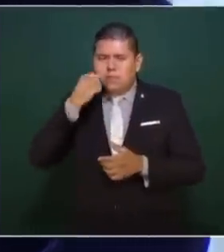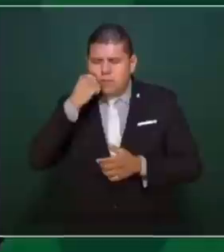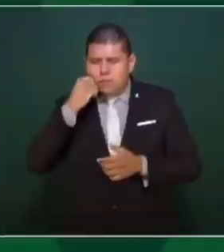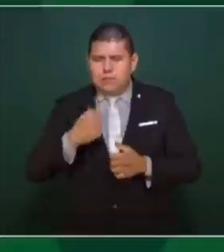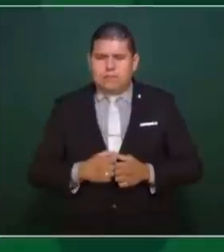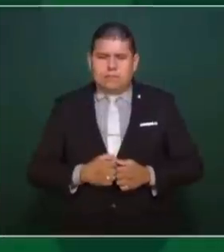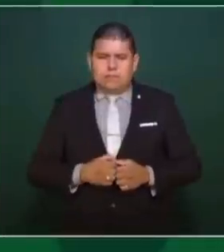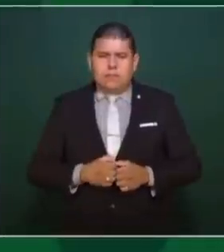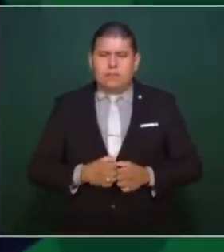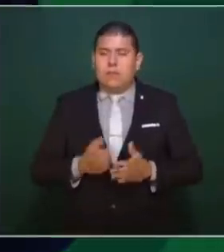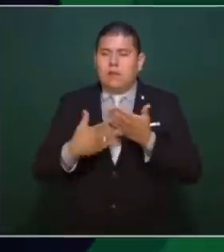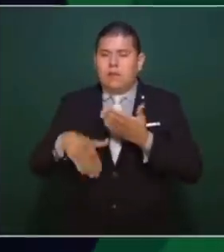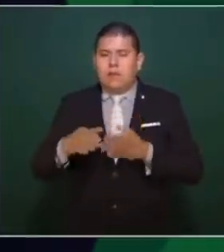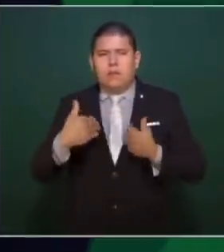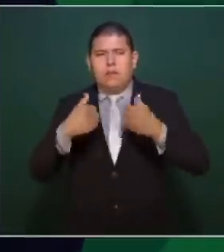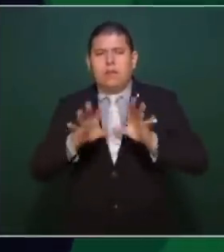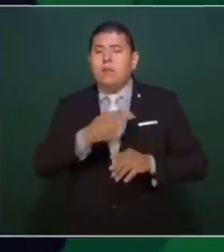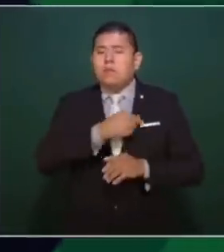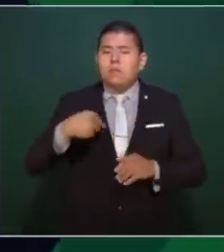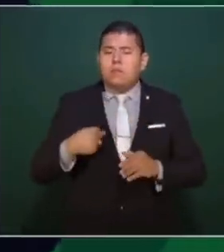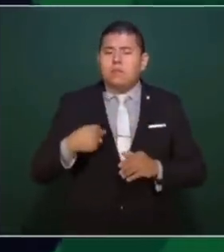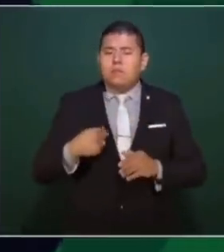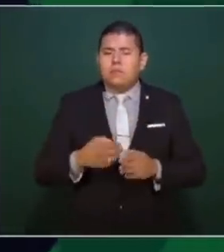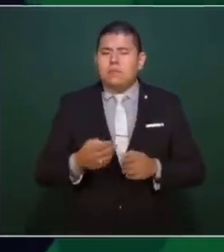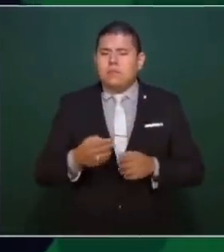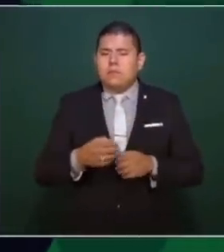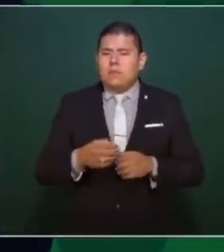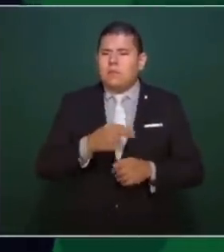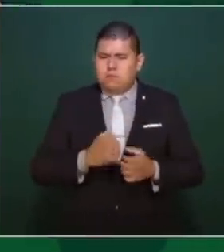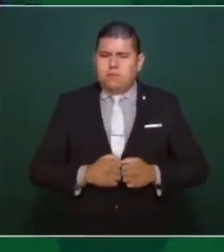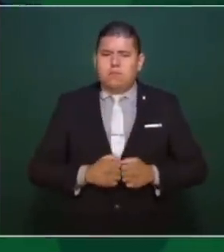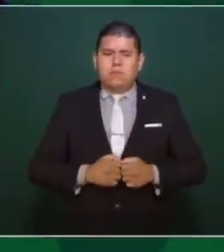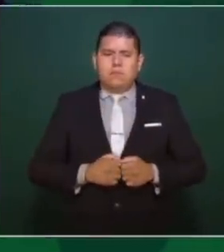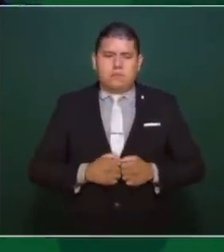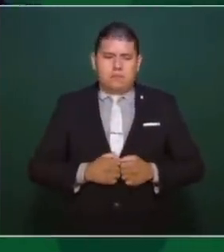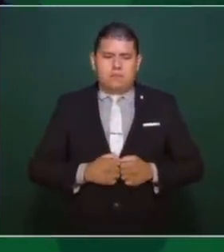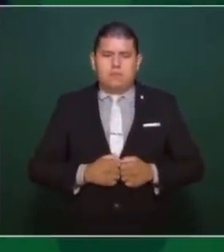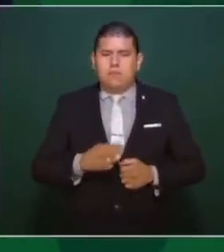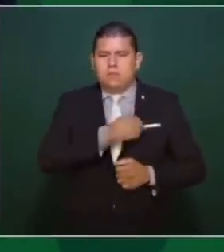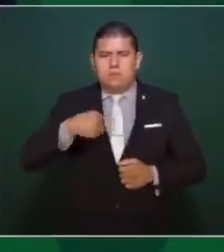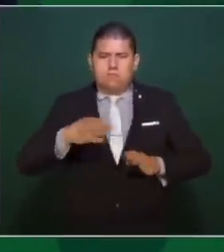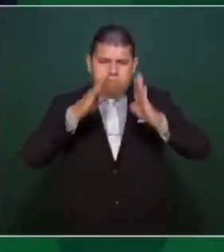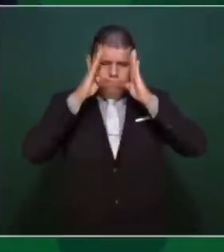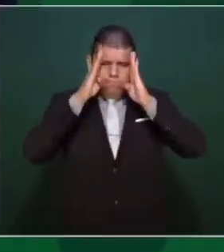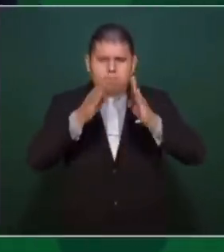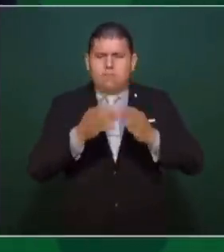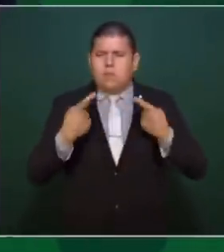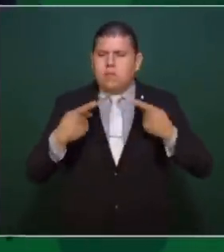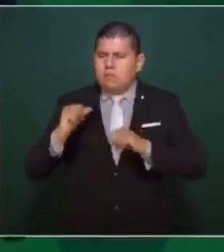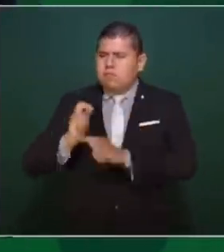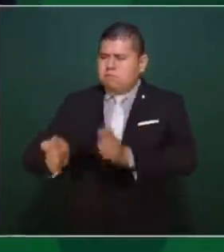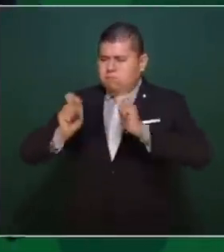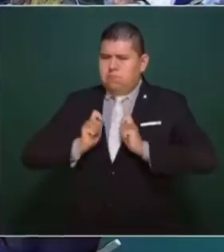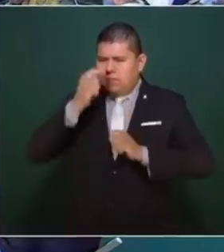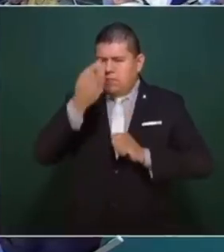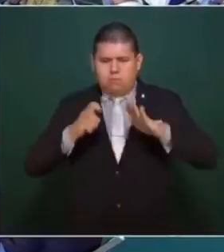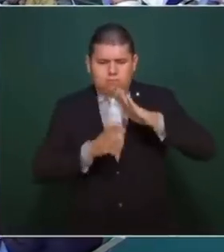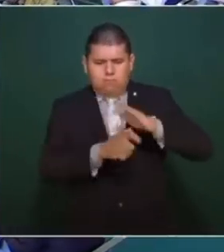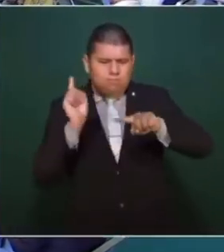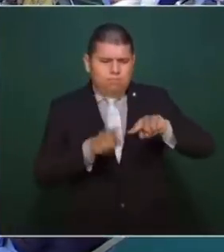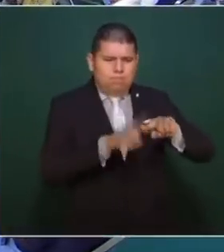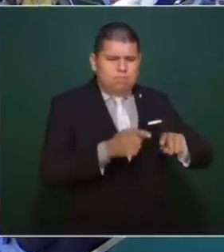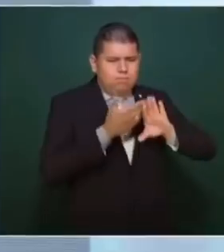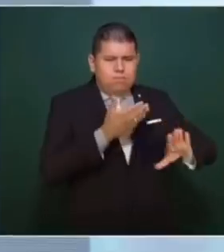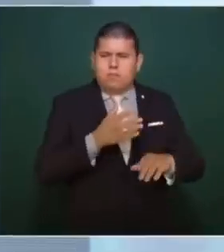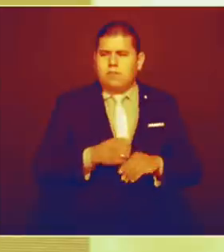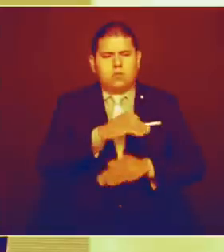maneras, lo que debe de quedar en claro es que nosotros no somos tapadera de nadie y nos hemos propuesto, porque ese fue el mandato que nos dio el pueblo, acabar con la corrupción y con